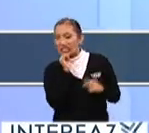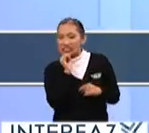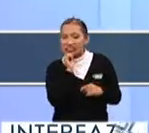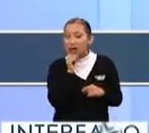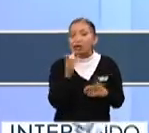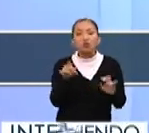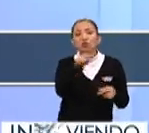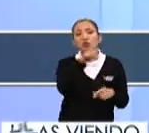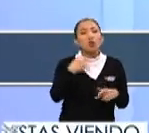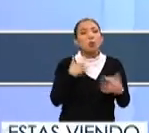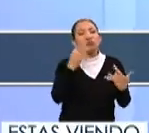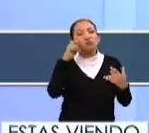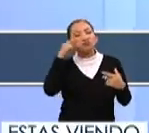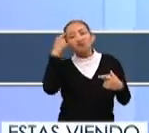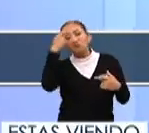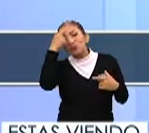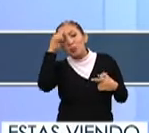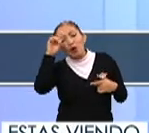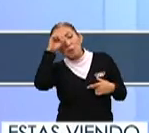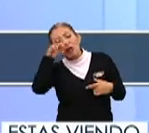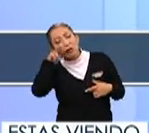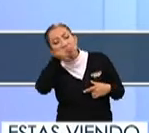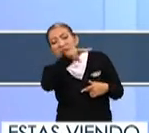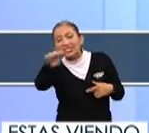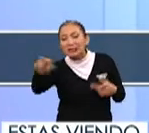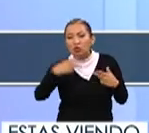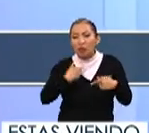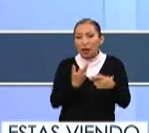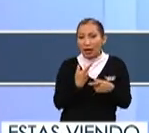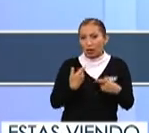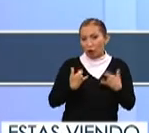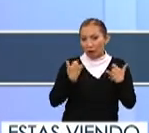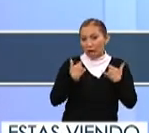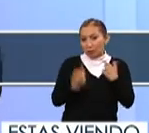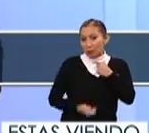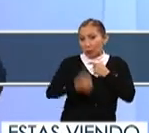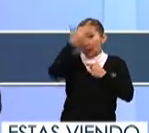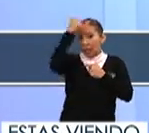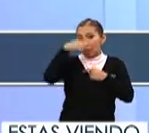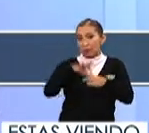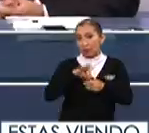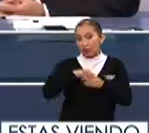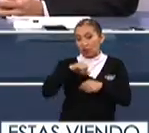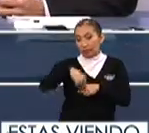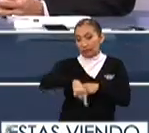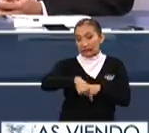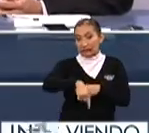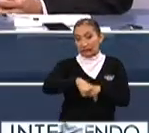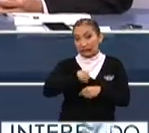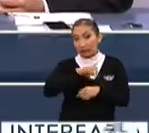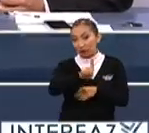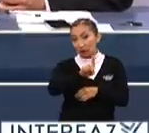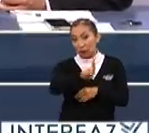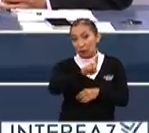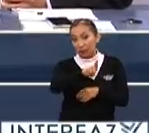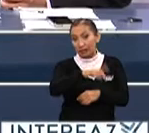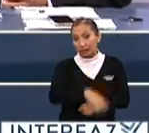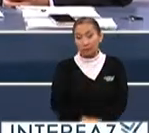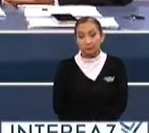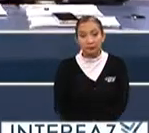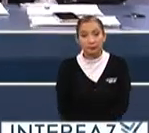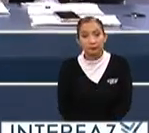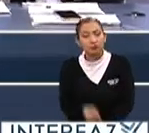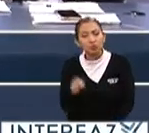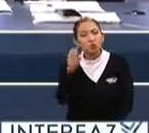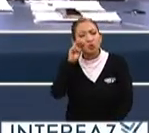percibiste a esa nueva generación de votantes que por primera vez lo van a hacer en este próximo